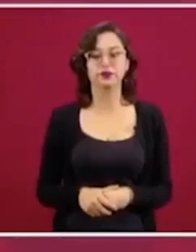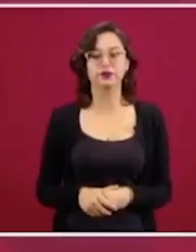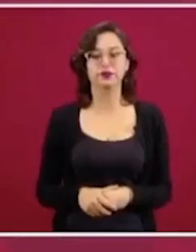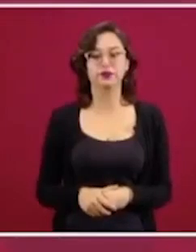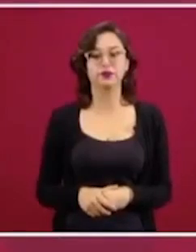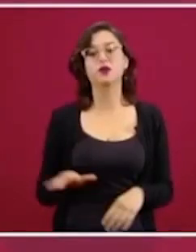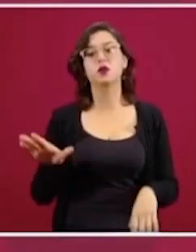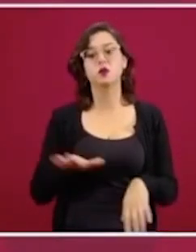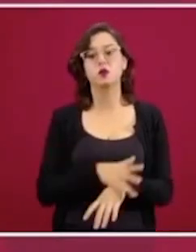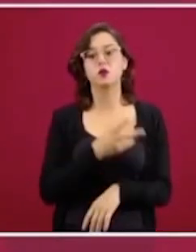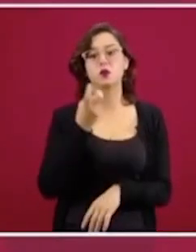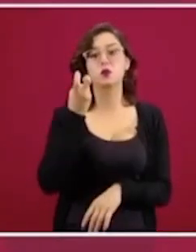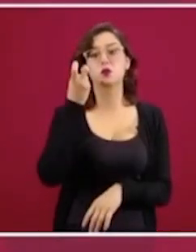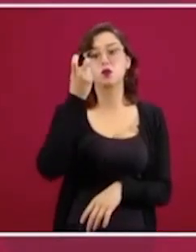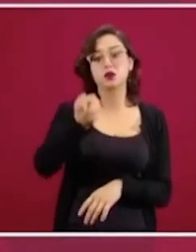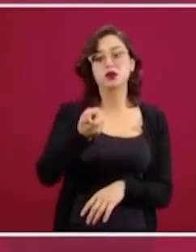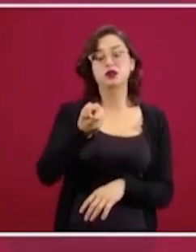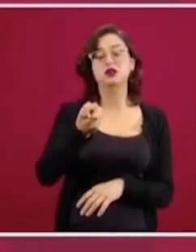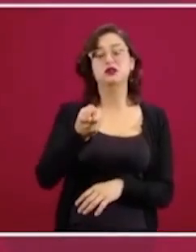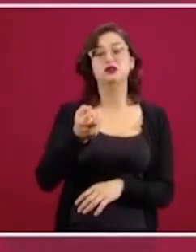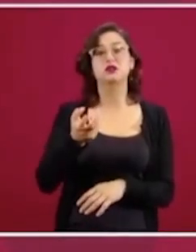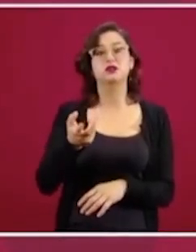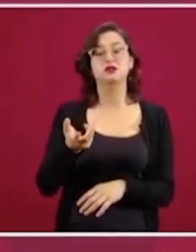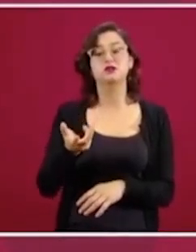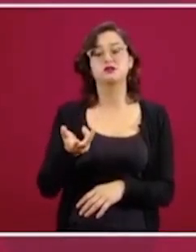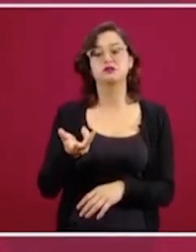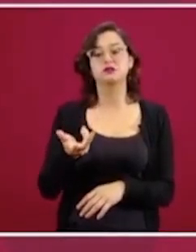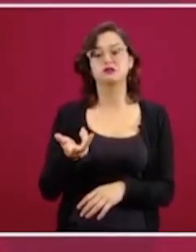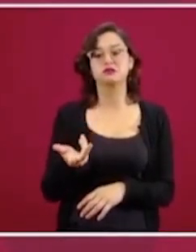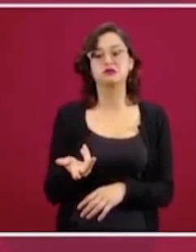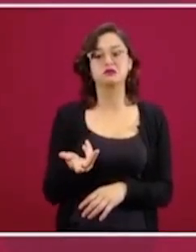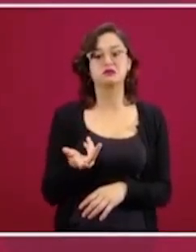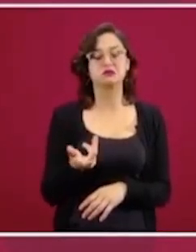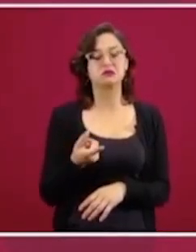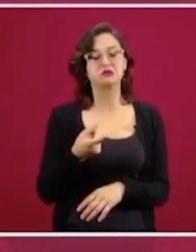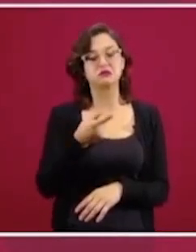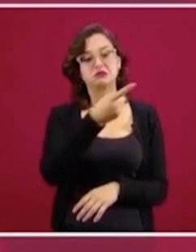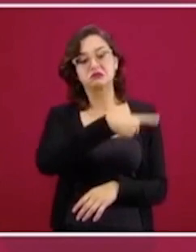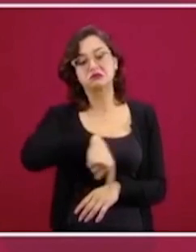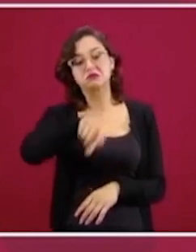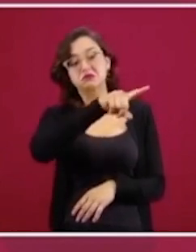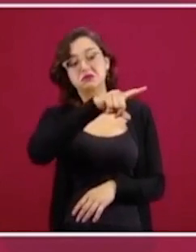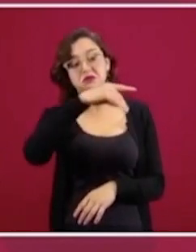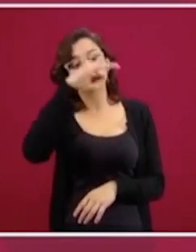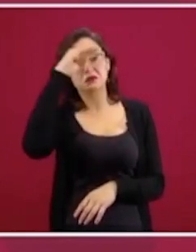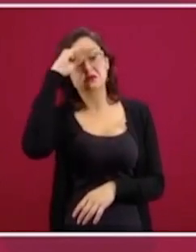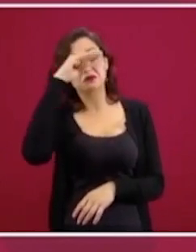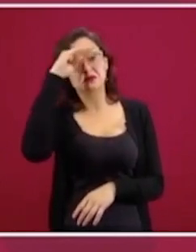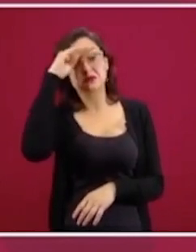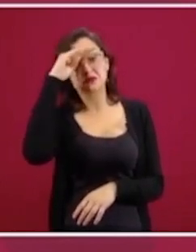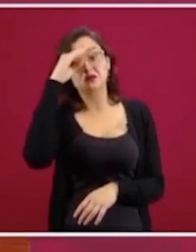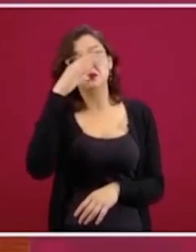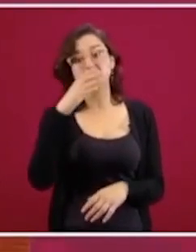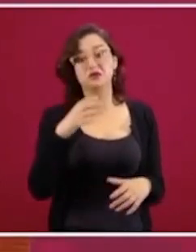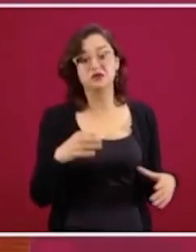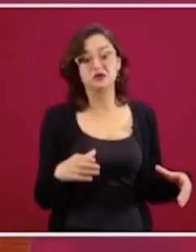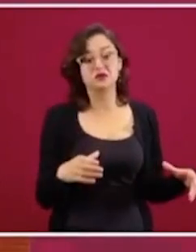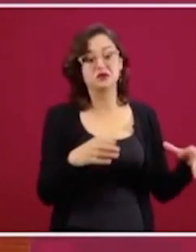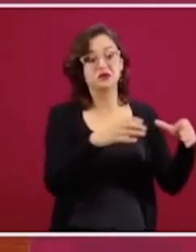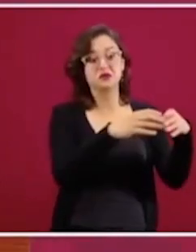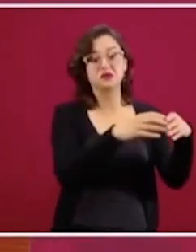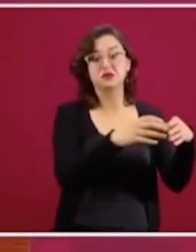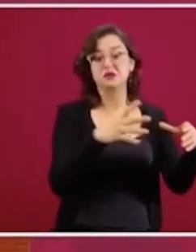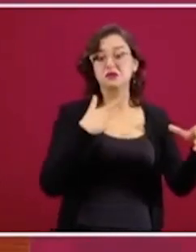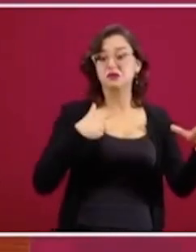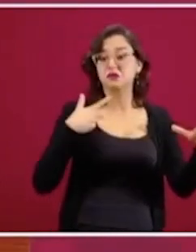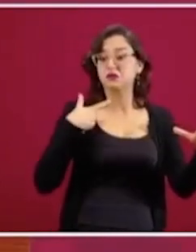Se equivocan quienes piensan que la